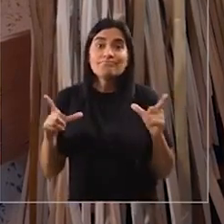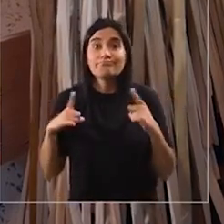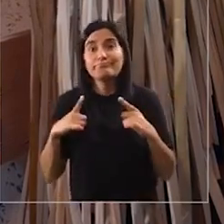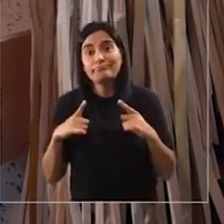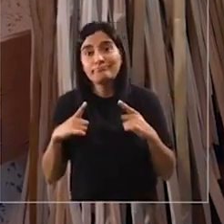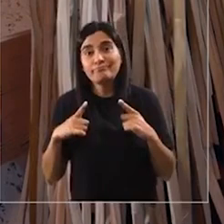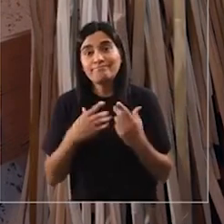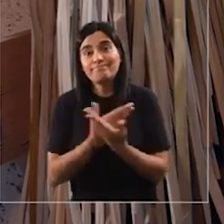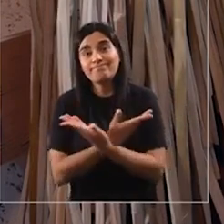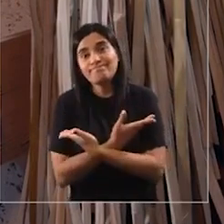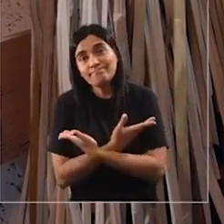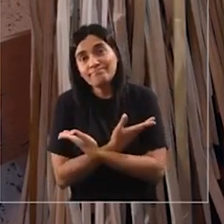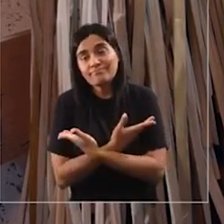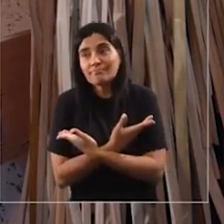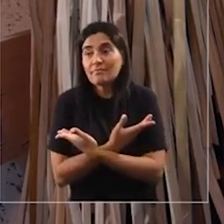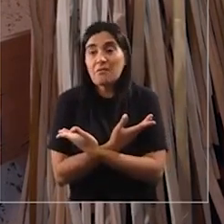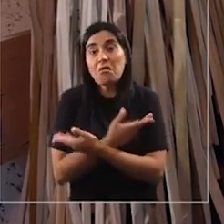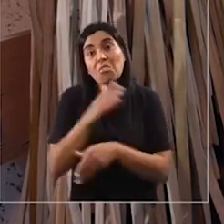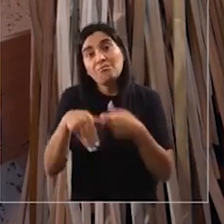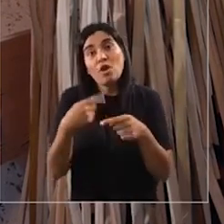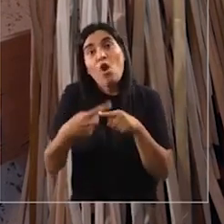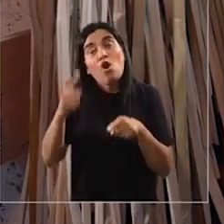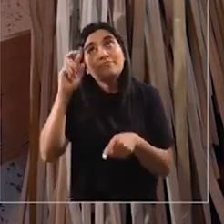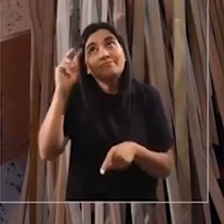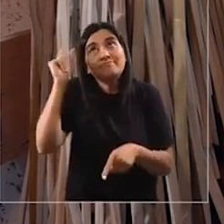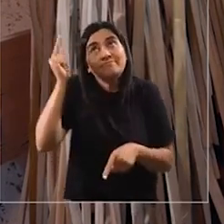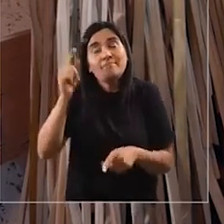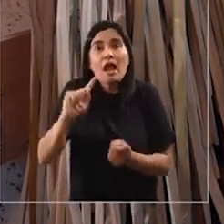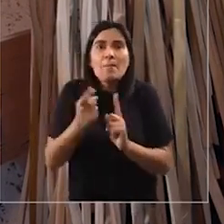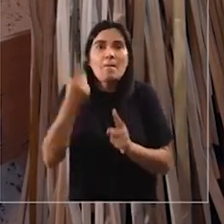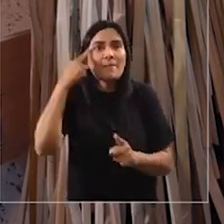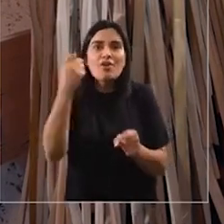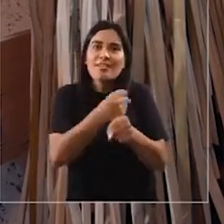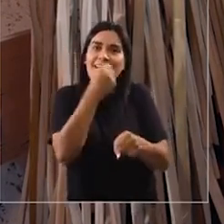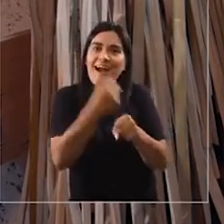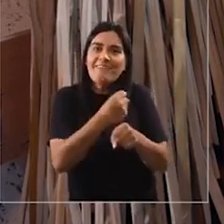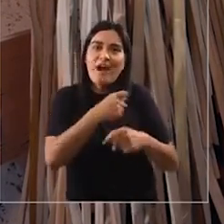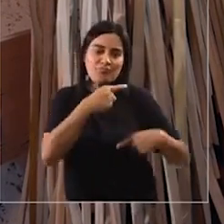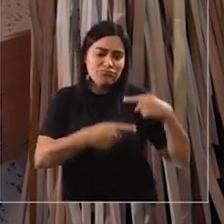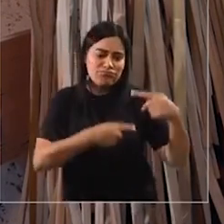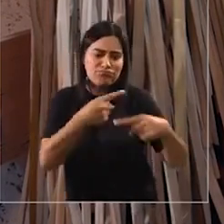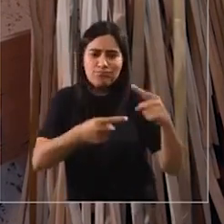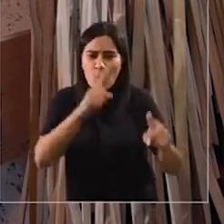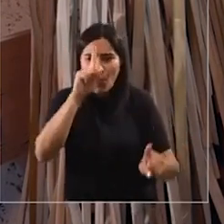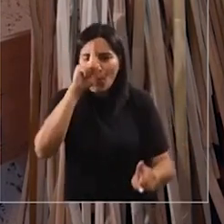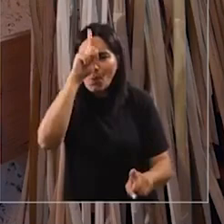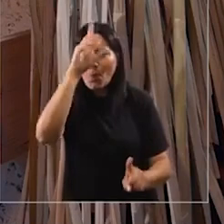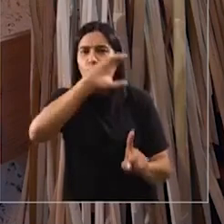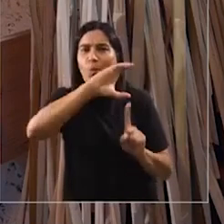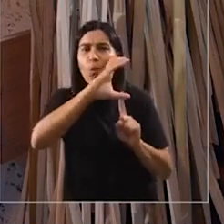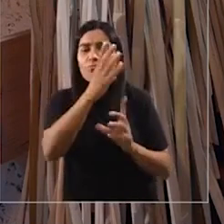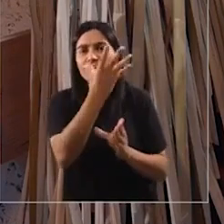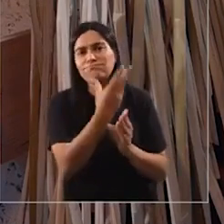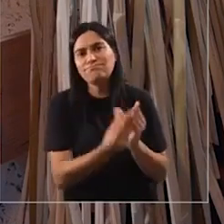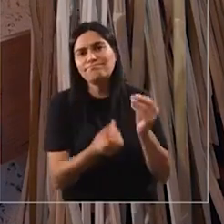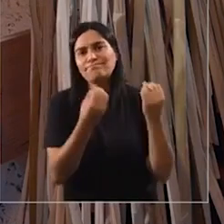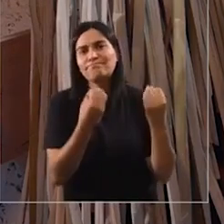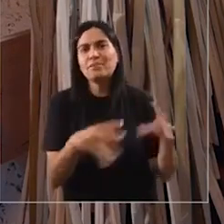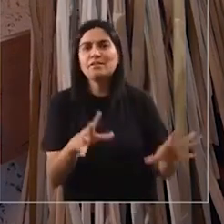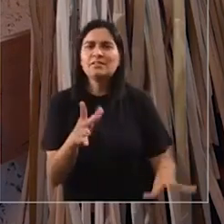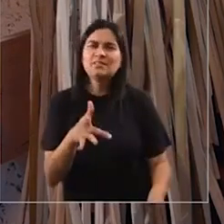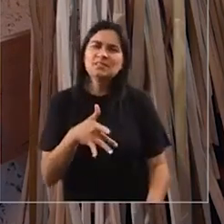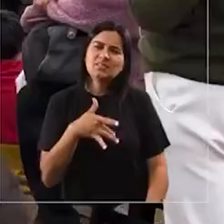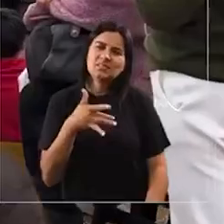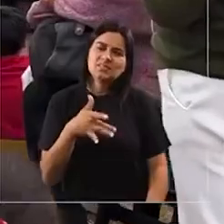Claro, uno puede reinventarse, pero se pierde un oficio, se pierde una tradición y eso es lo lamentable yo